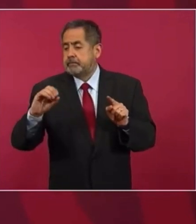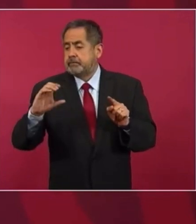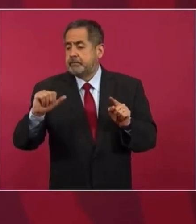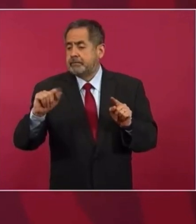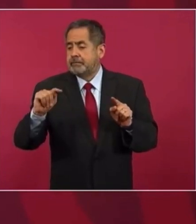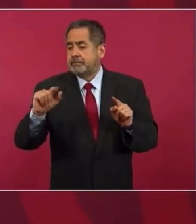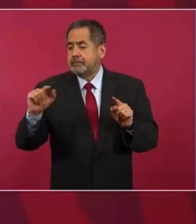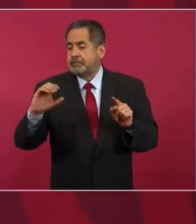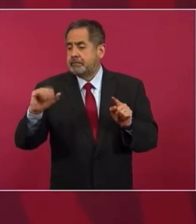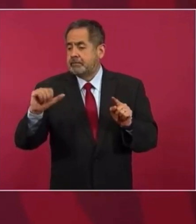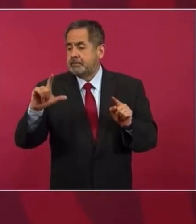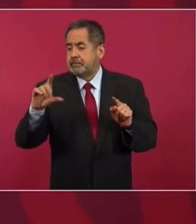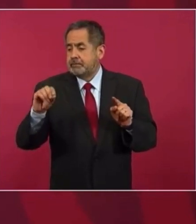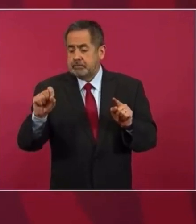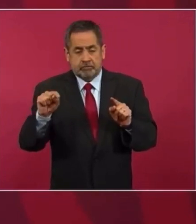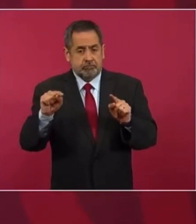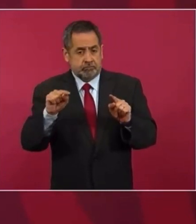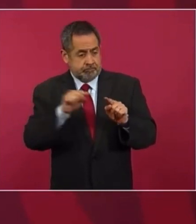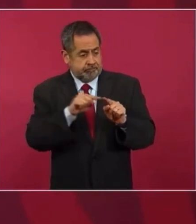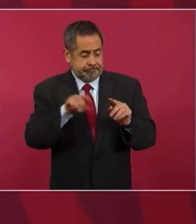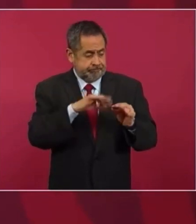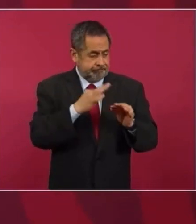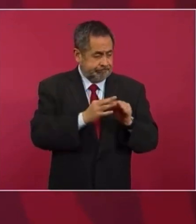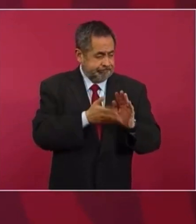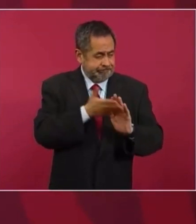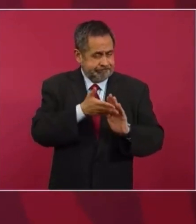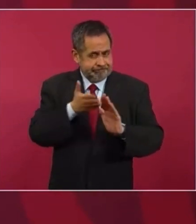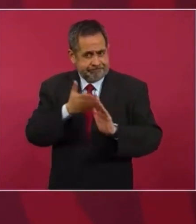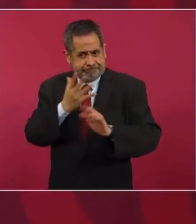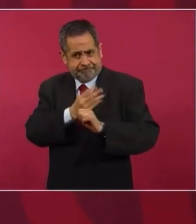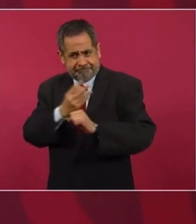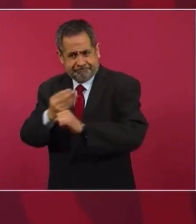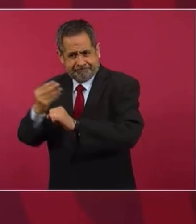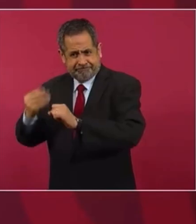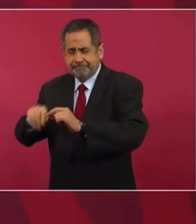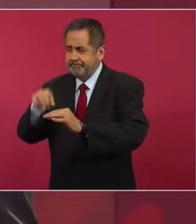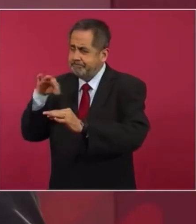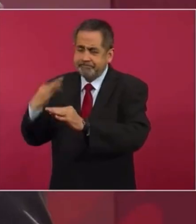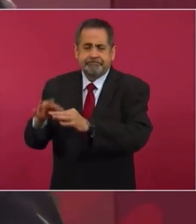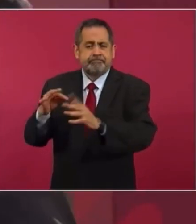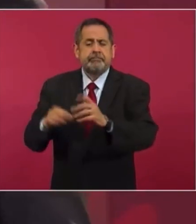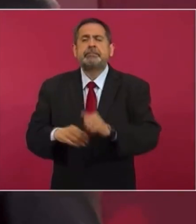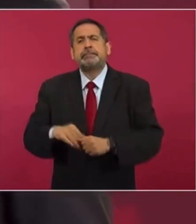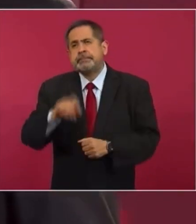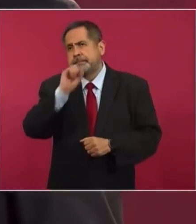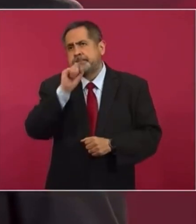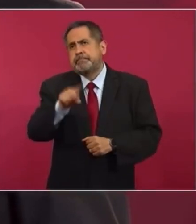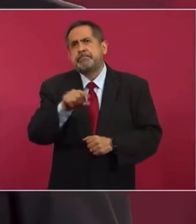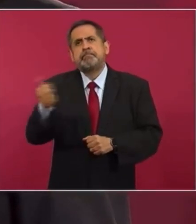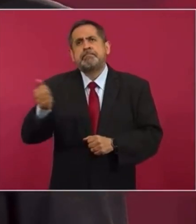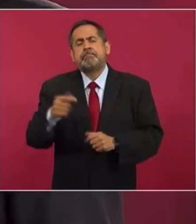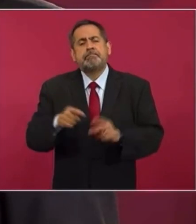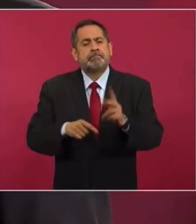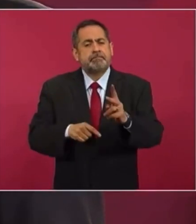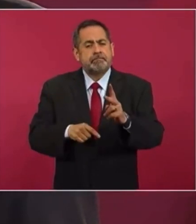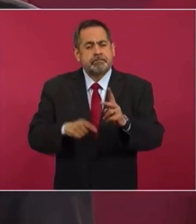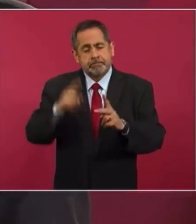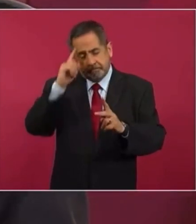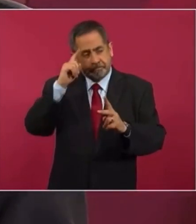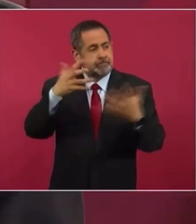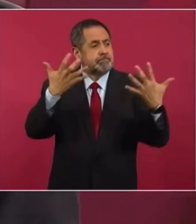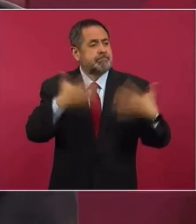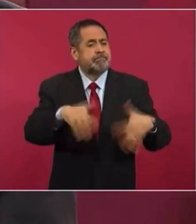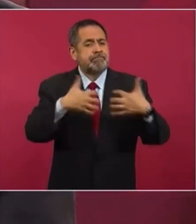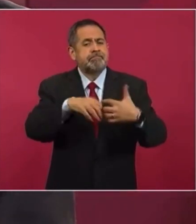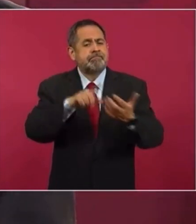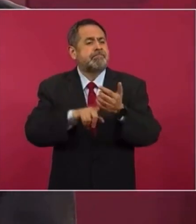tener terminadas las refinerías que se